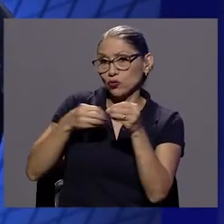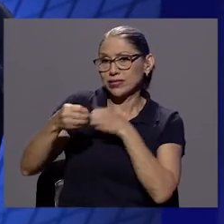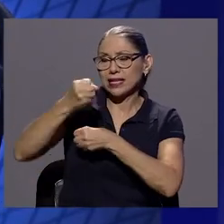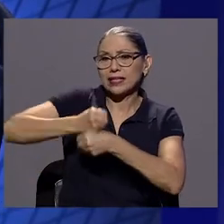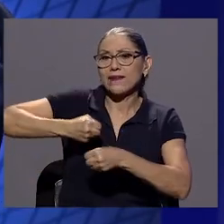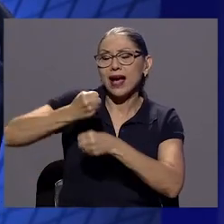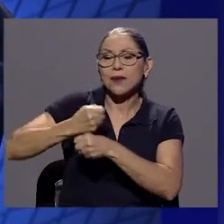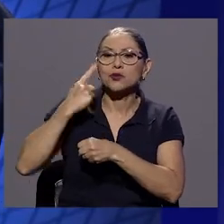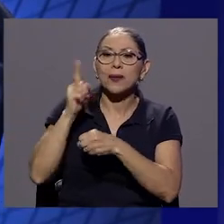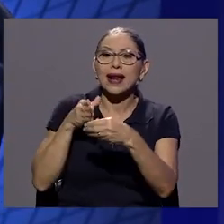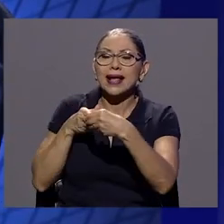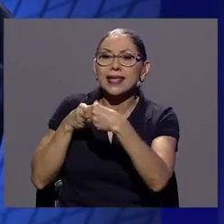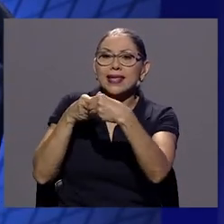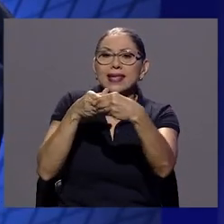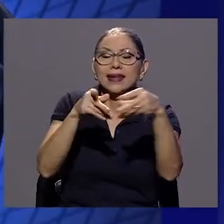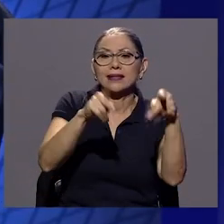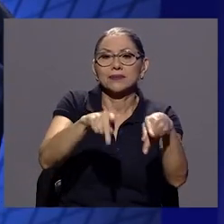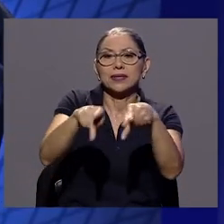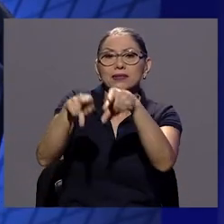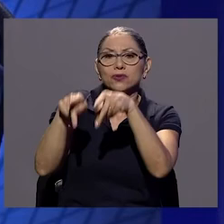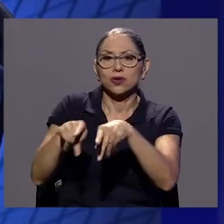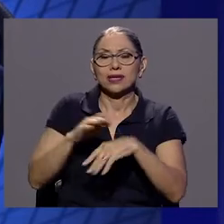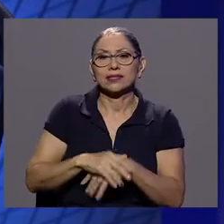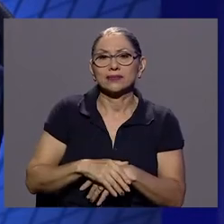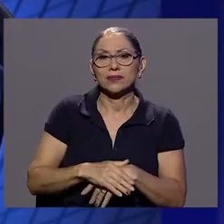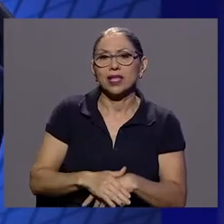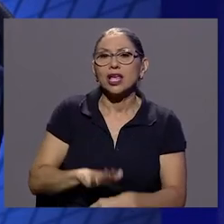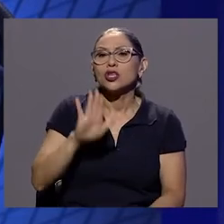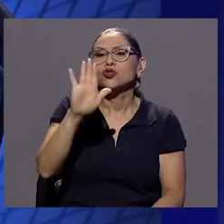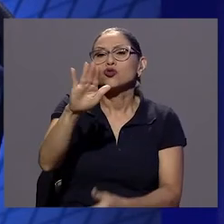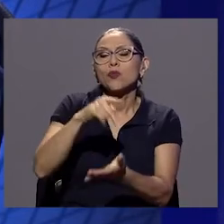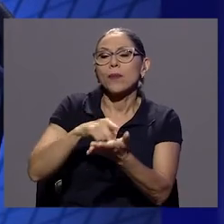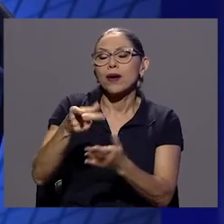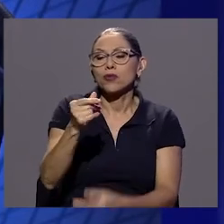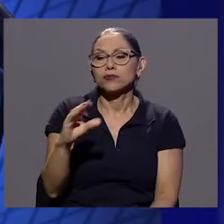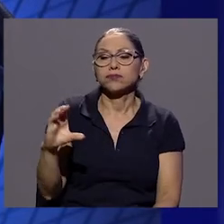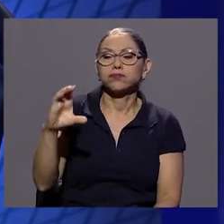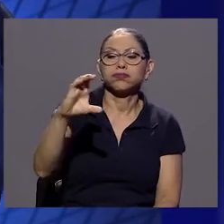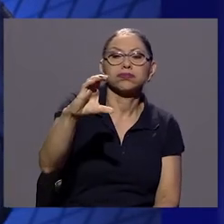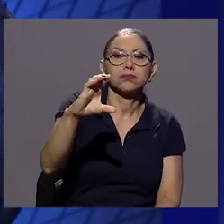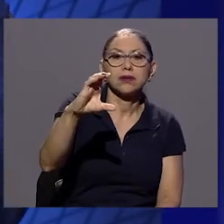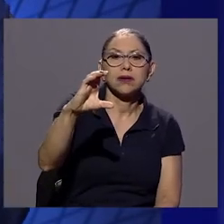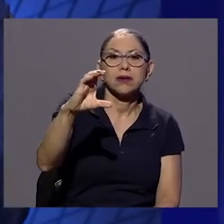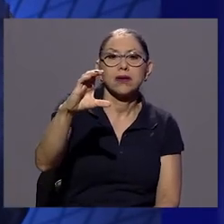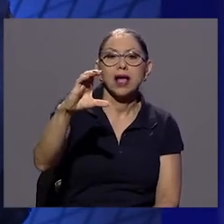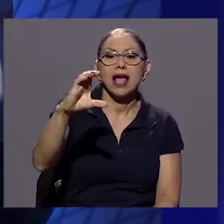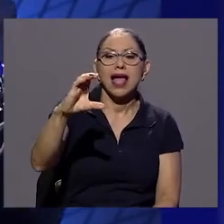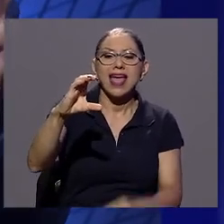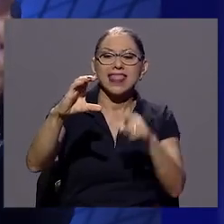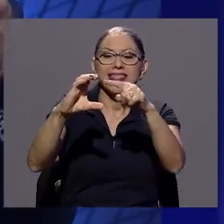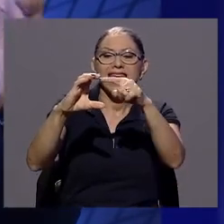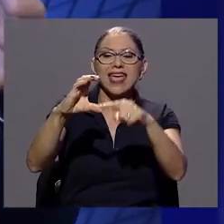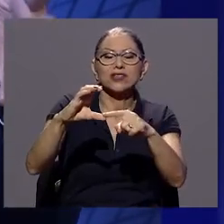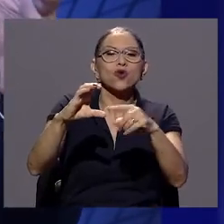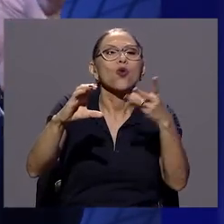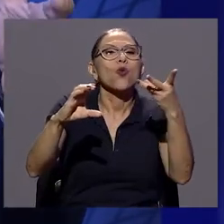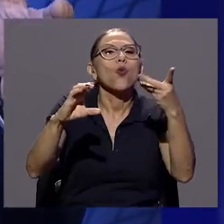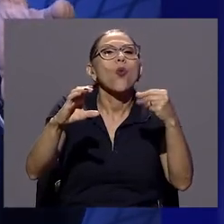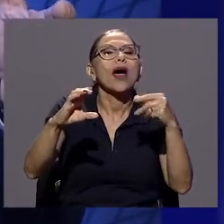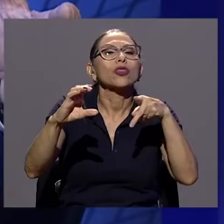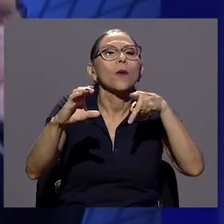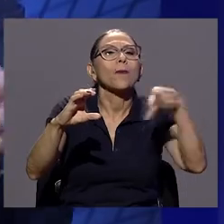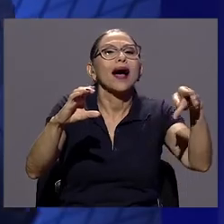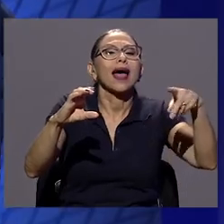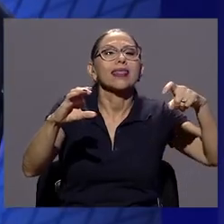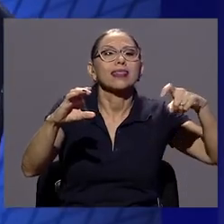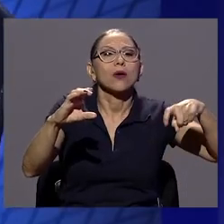orientar a las personas de que el compromiso del ingreso es como la clave. Las personas deberían saber cuánto pagan hoy en